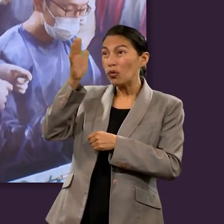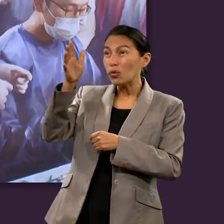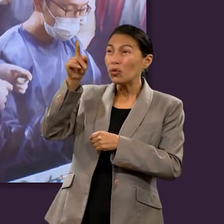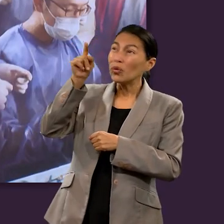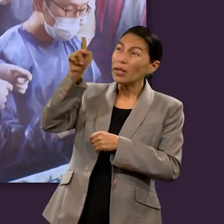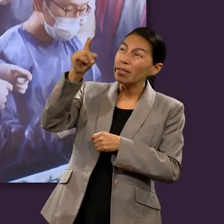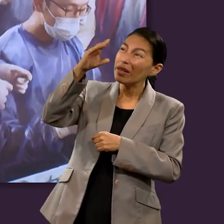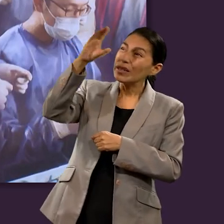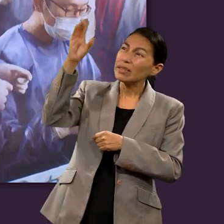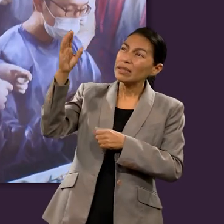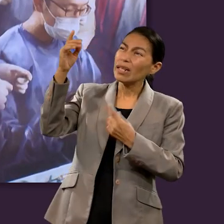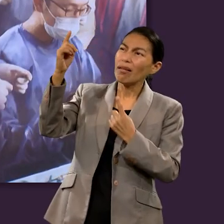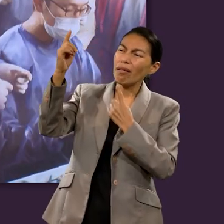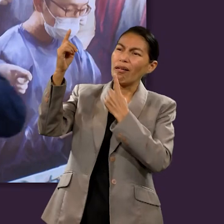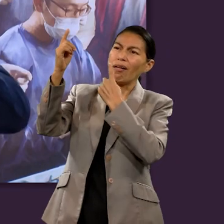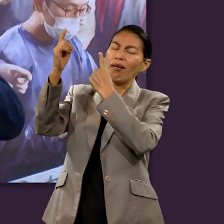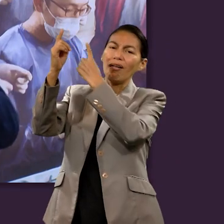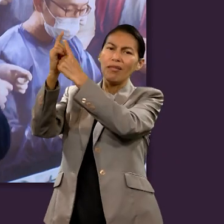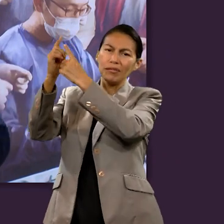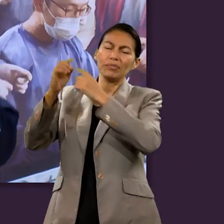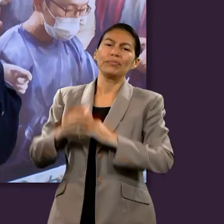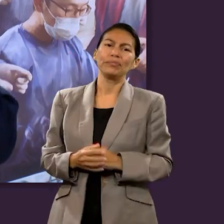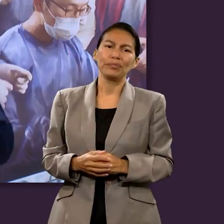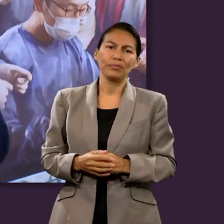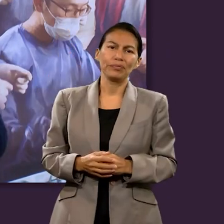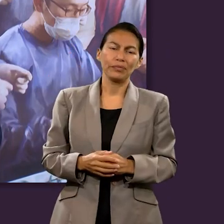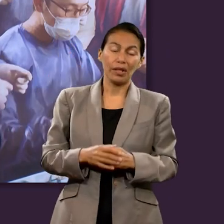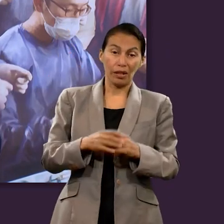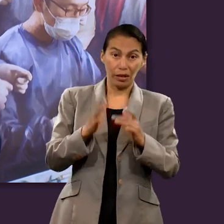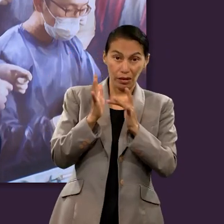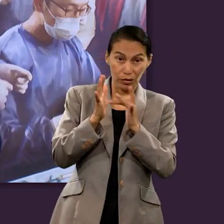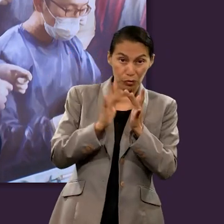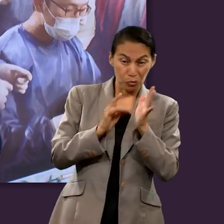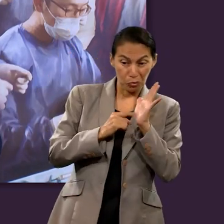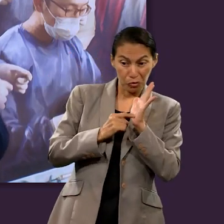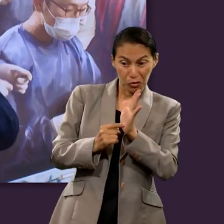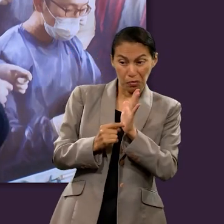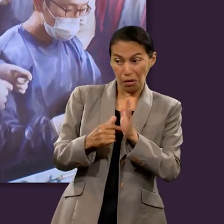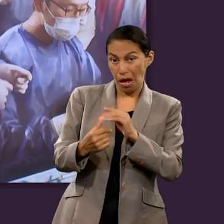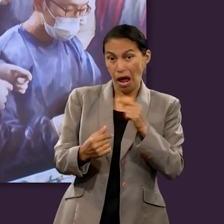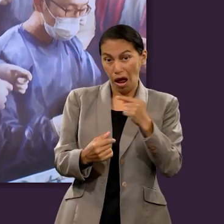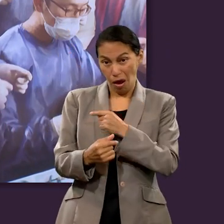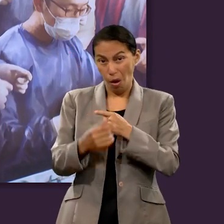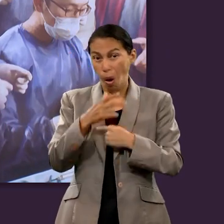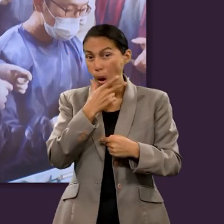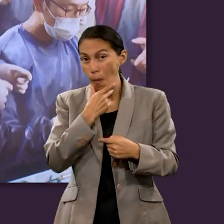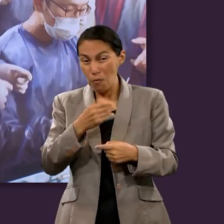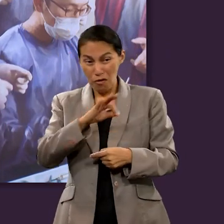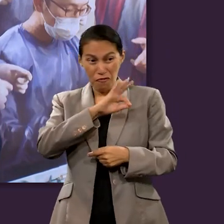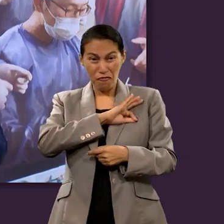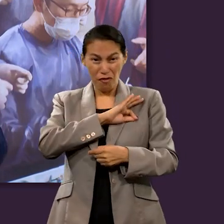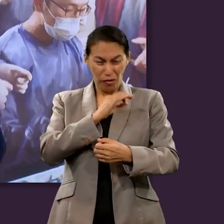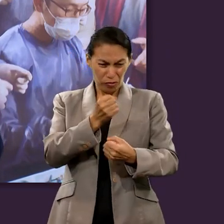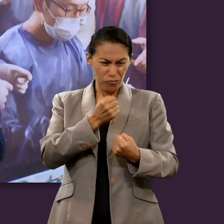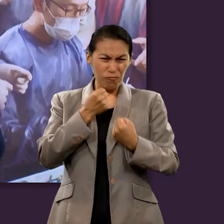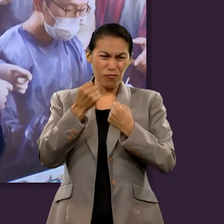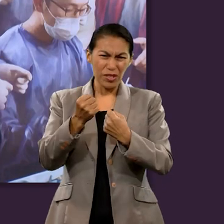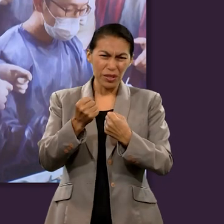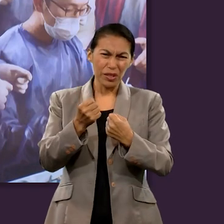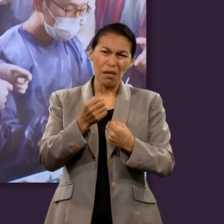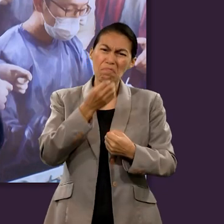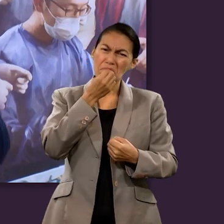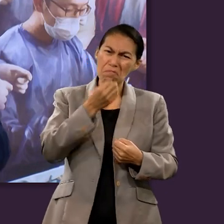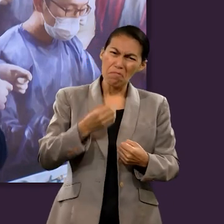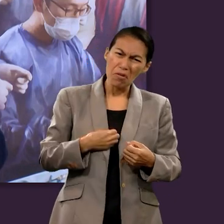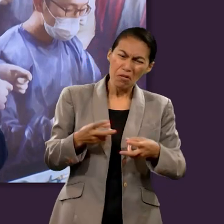interpretarlo debería de ser poner una coma. sea, te digo hoy, estarás conmigo en el paraíso. Jesús haciéndole una